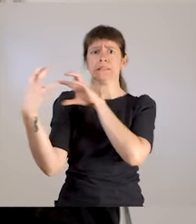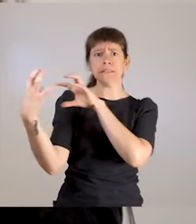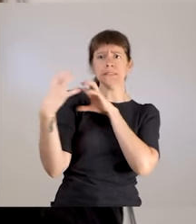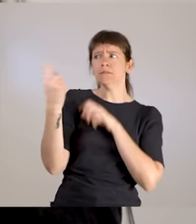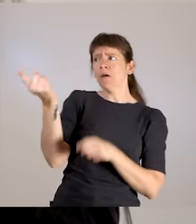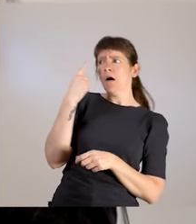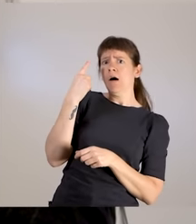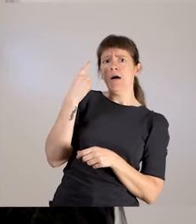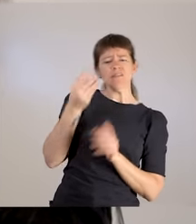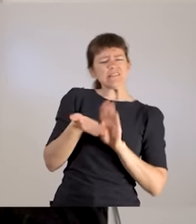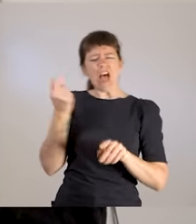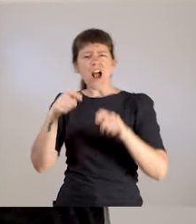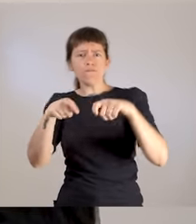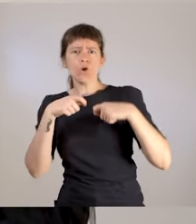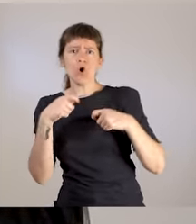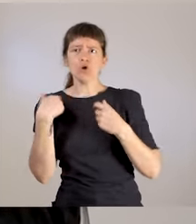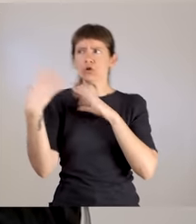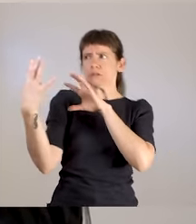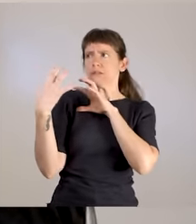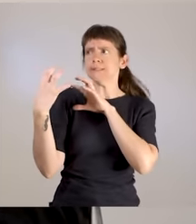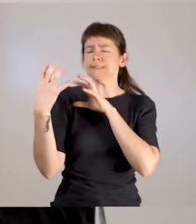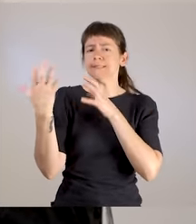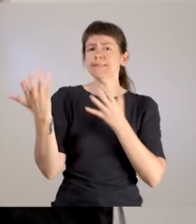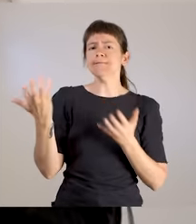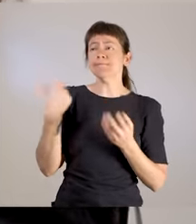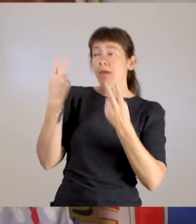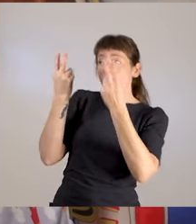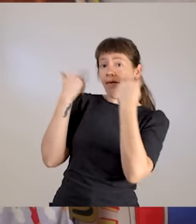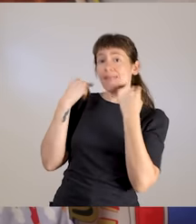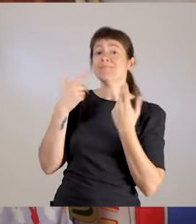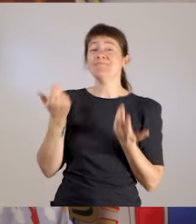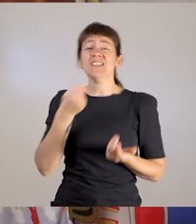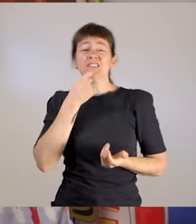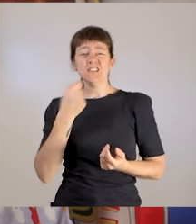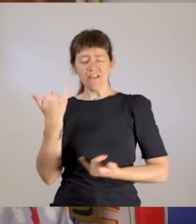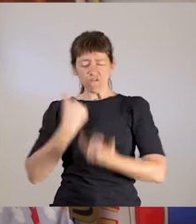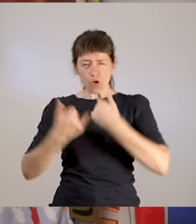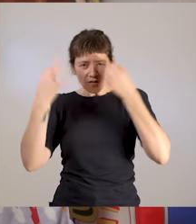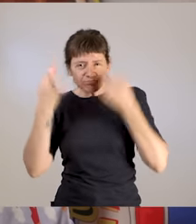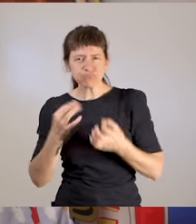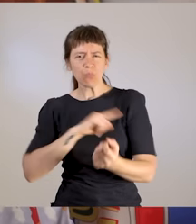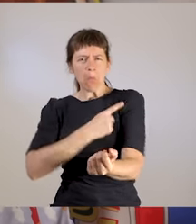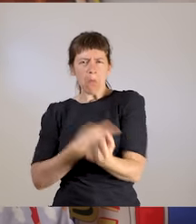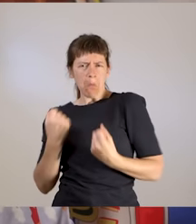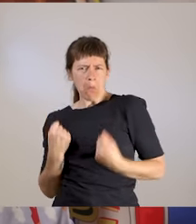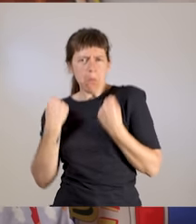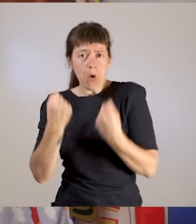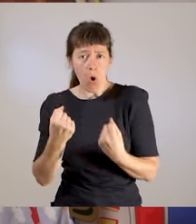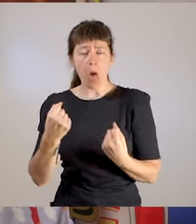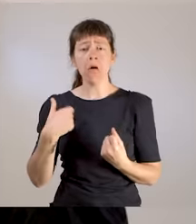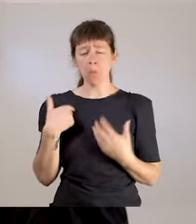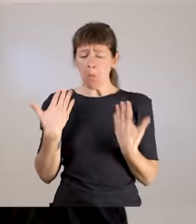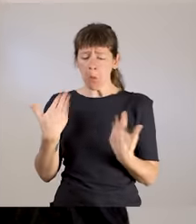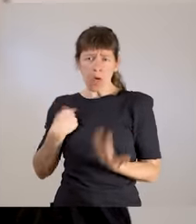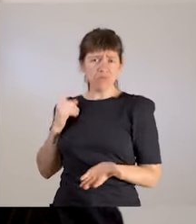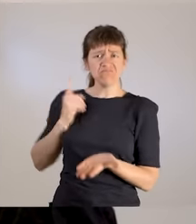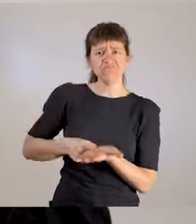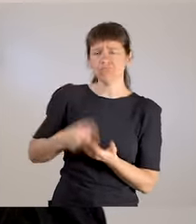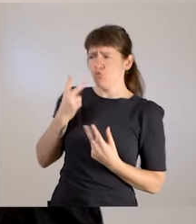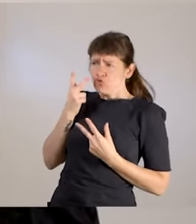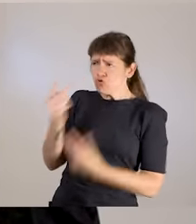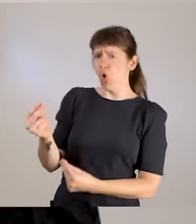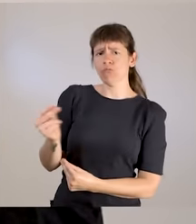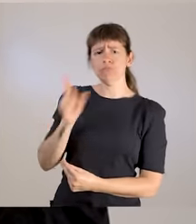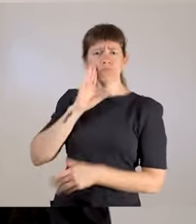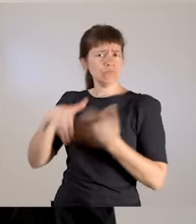un poder de poder intervenir en esa decisión y decir no, yo no quiero tener relaciones sexuales sin preservativo. Muchas